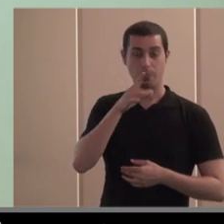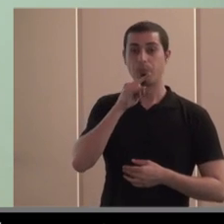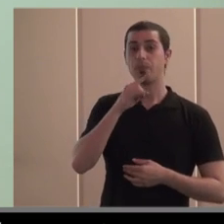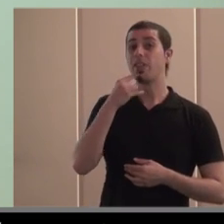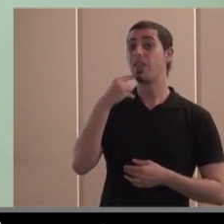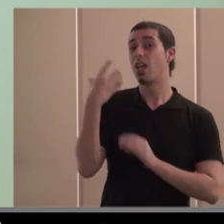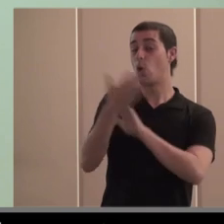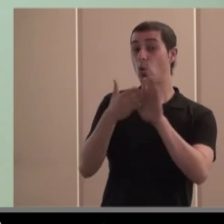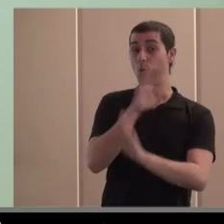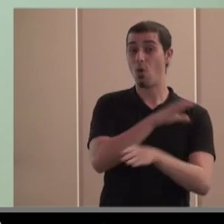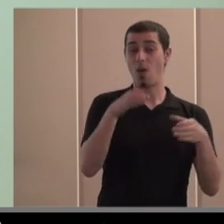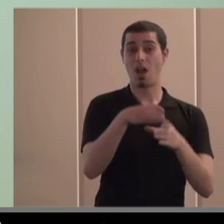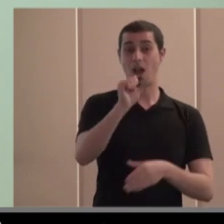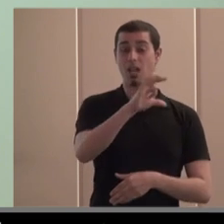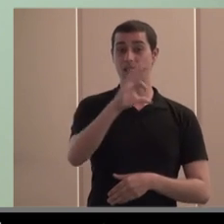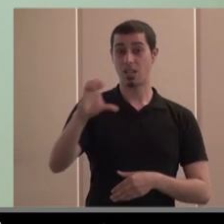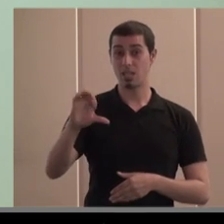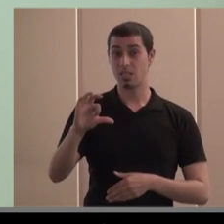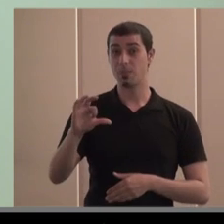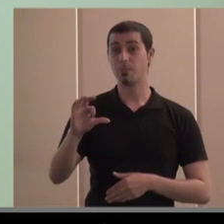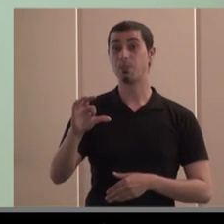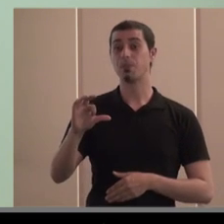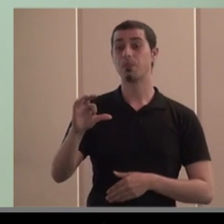llama grupo ASTES porque hay que llegar más lejos